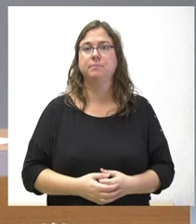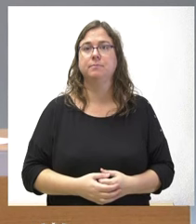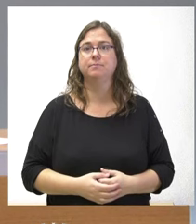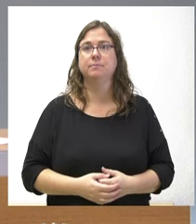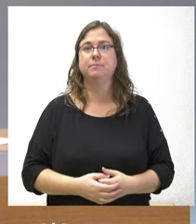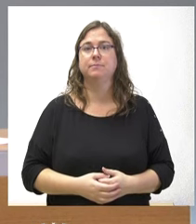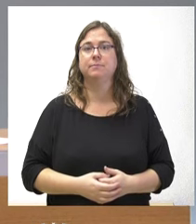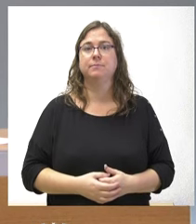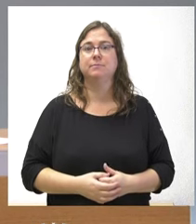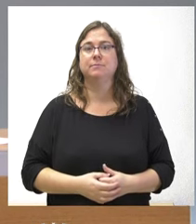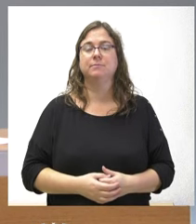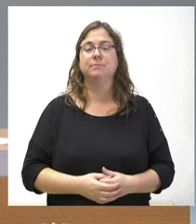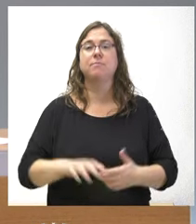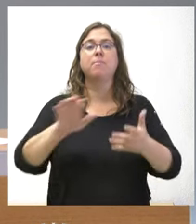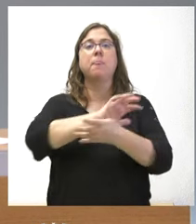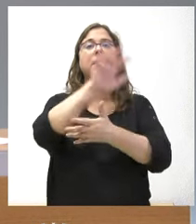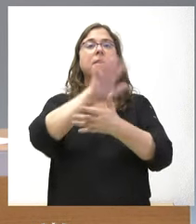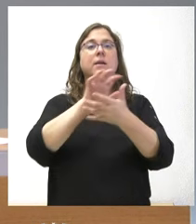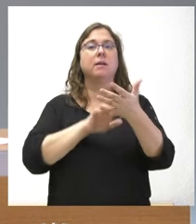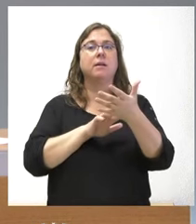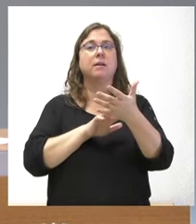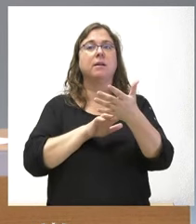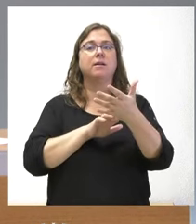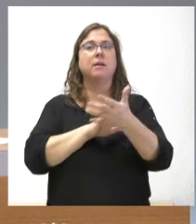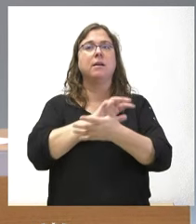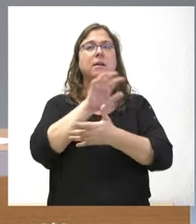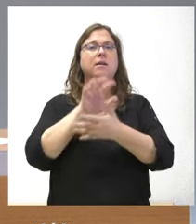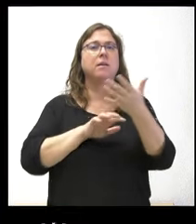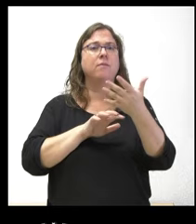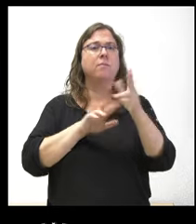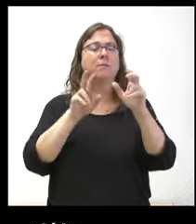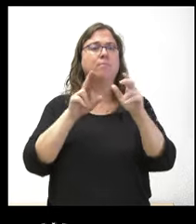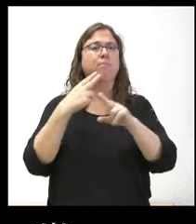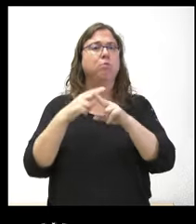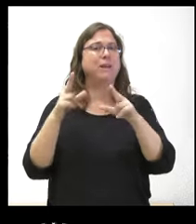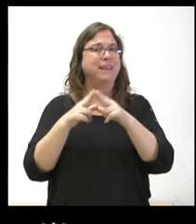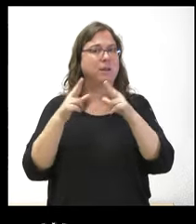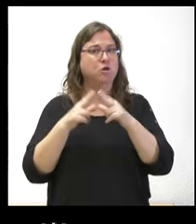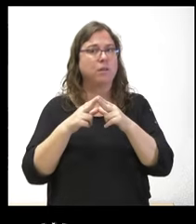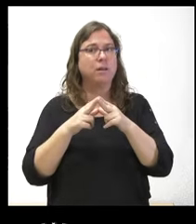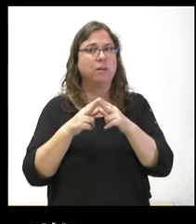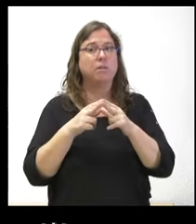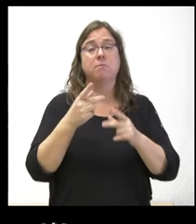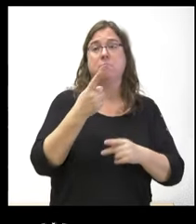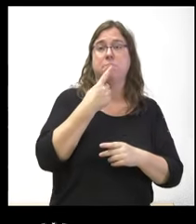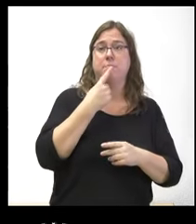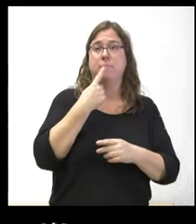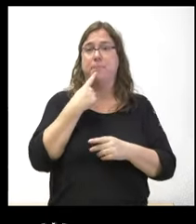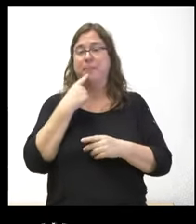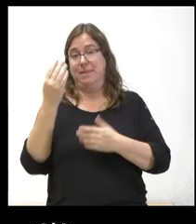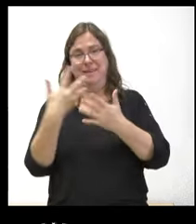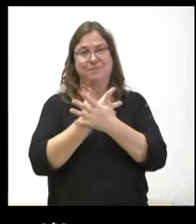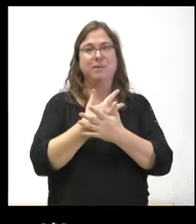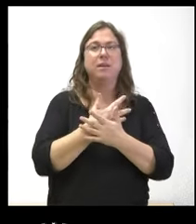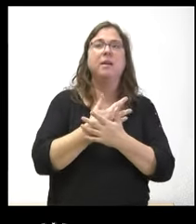Sí sobre el informe de políticas sociales que nos lo que plantea el informe además de lo que nos explican ustedes